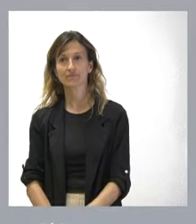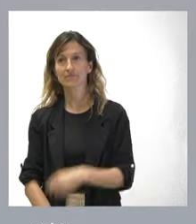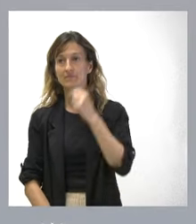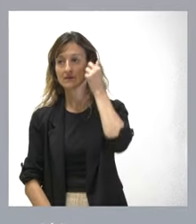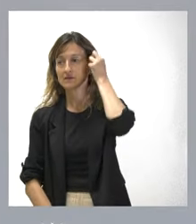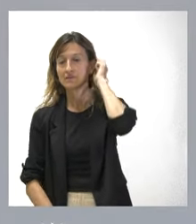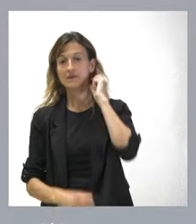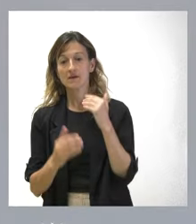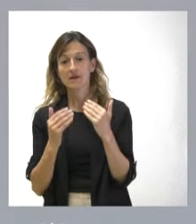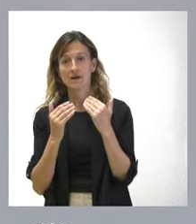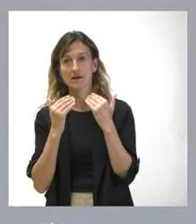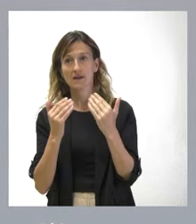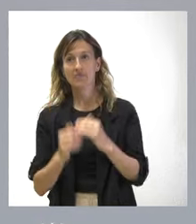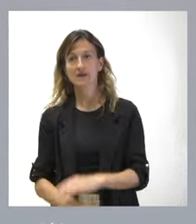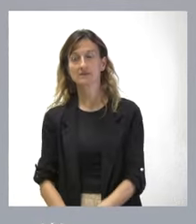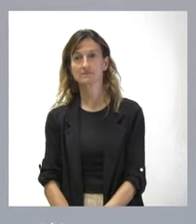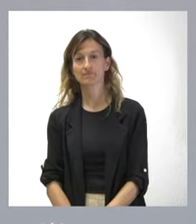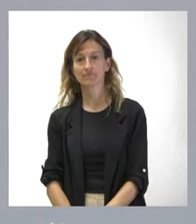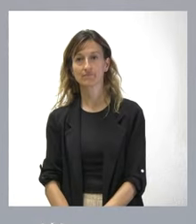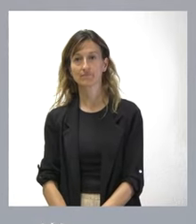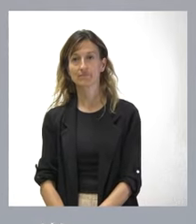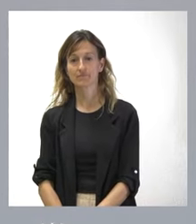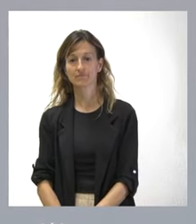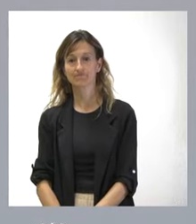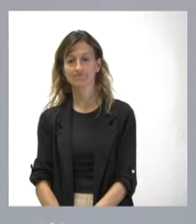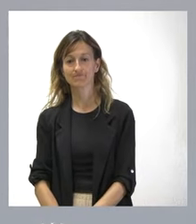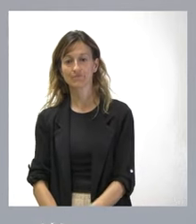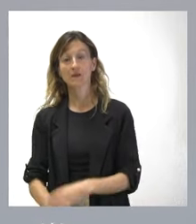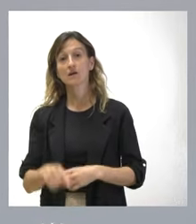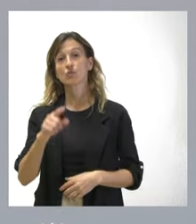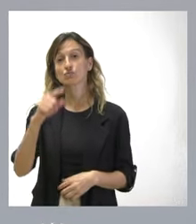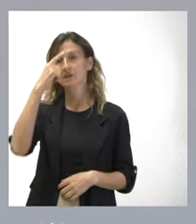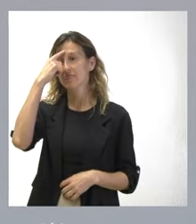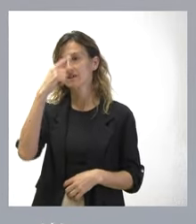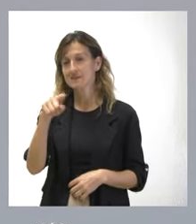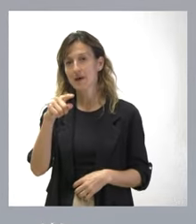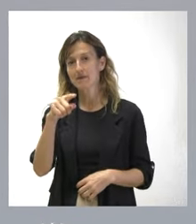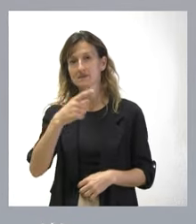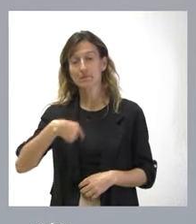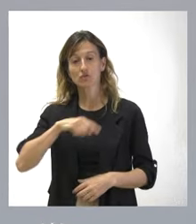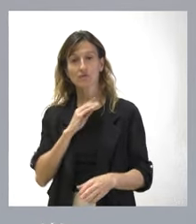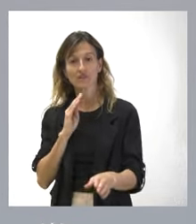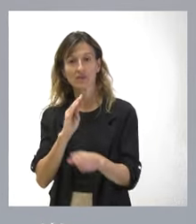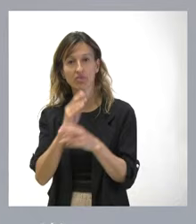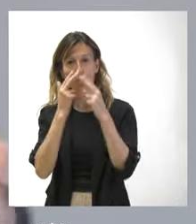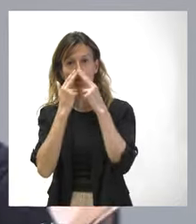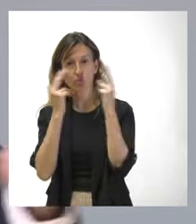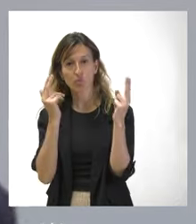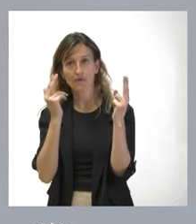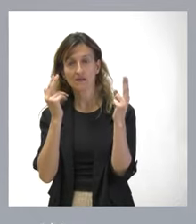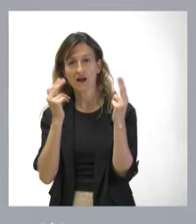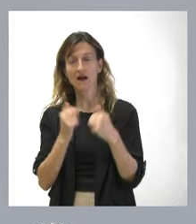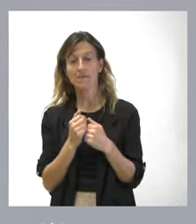Muchas gracias a usted. Como usted sabe, para que nosotros podamos hacer una financiación pública de un trayecto